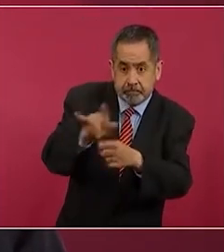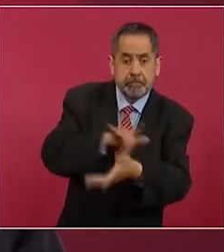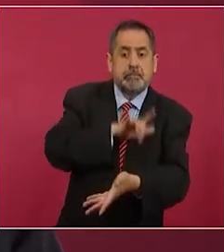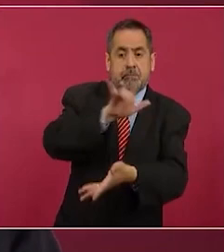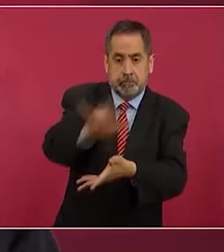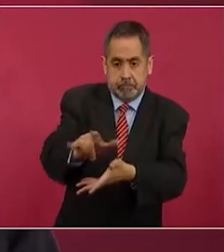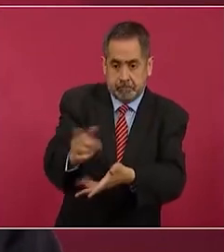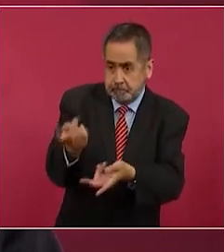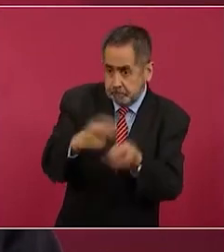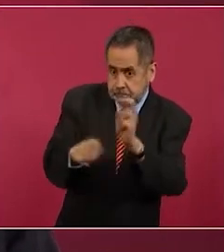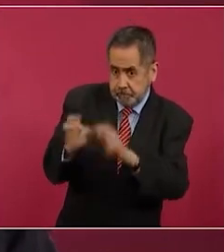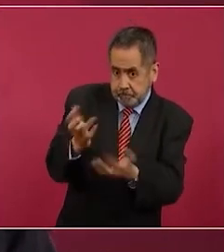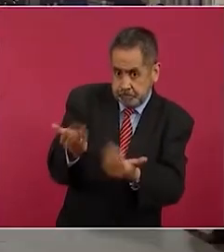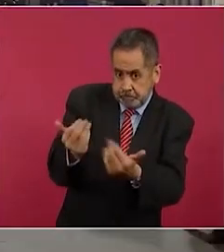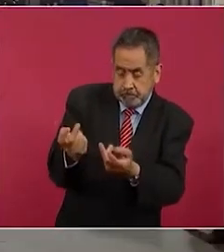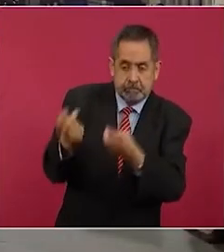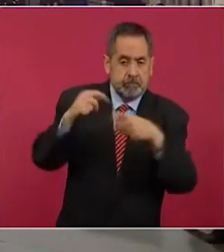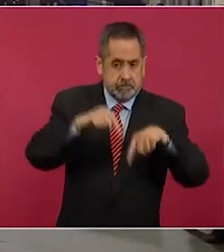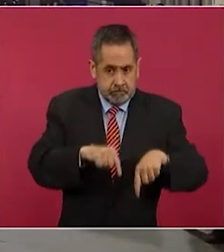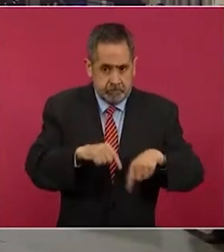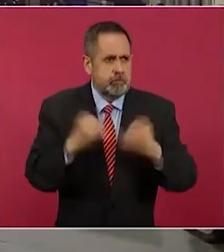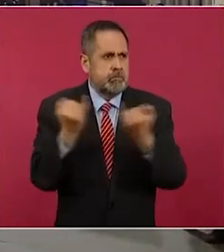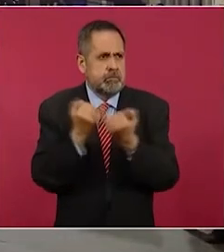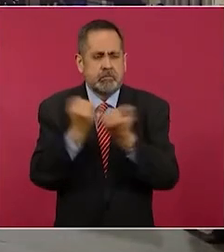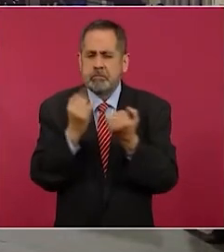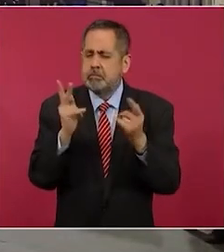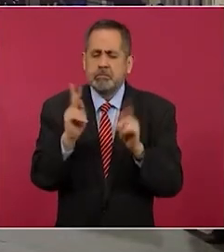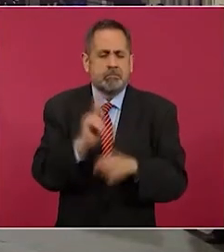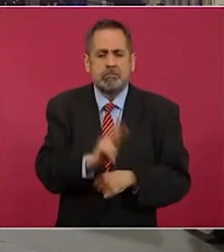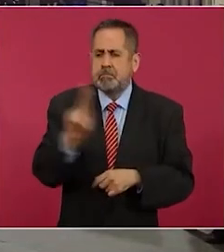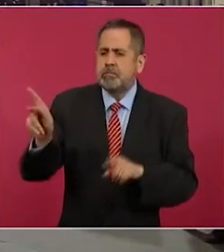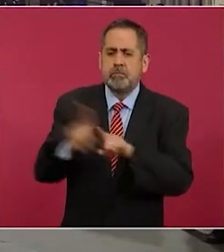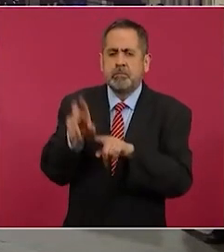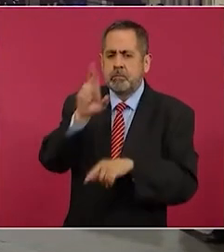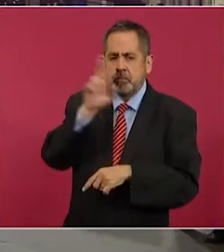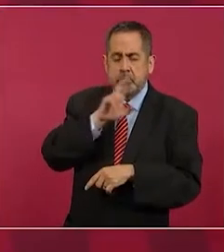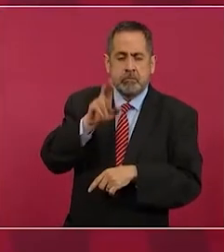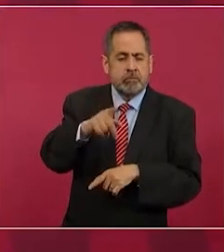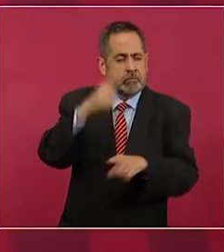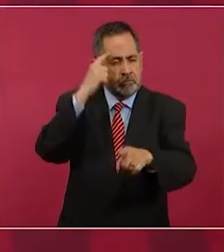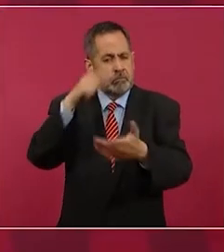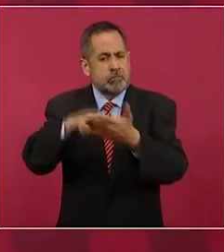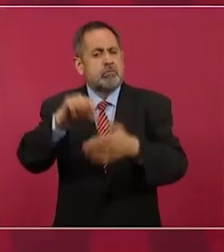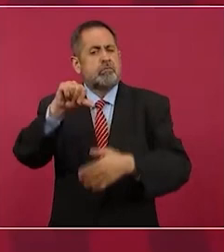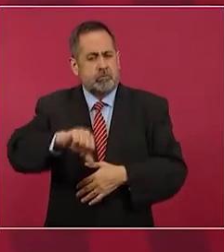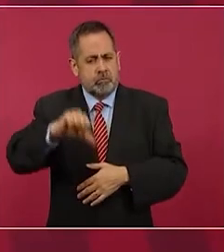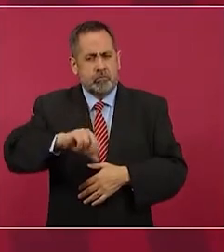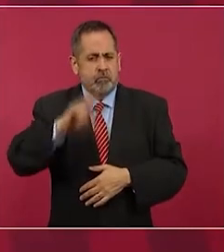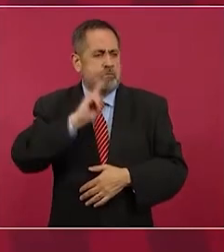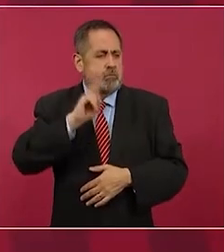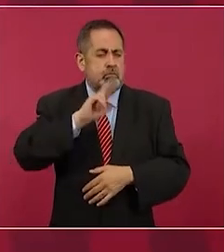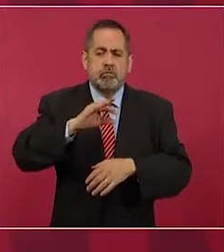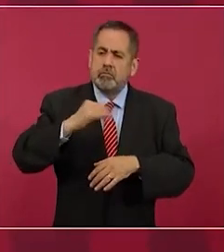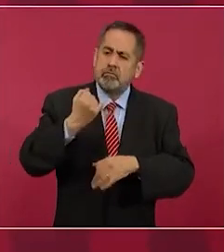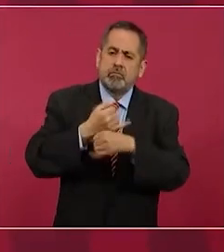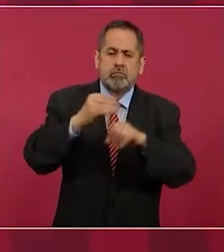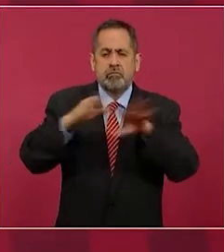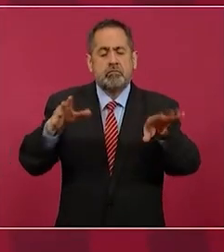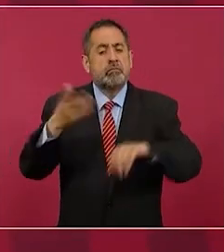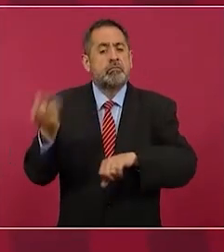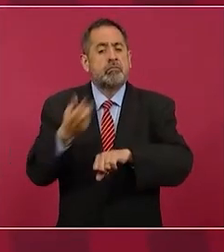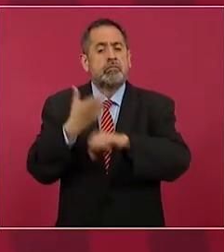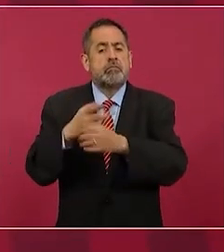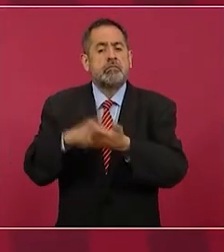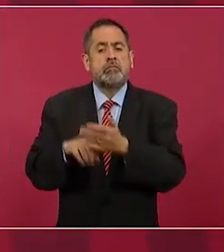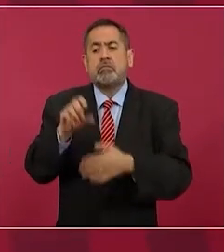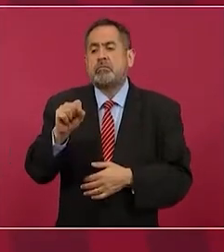igual, la misma. Esto seguramente hoy lo puede informar el secretario